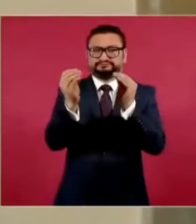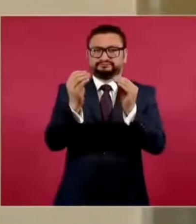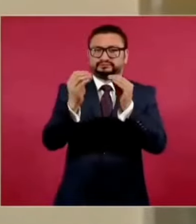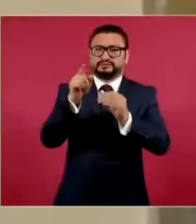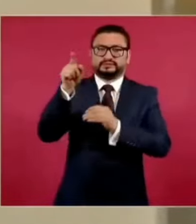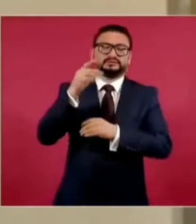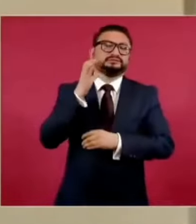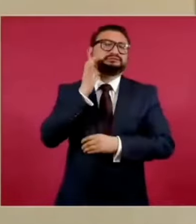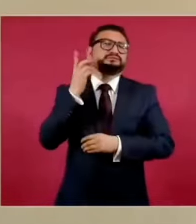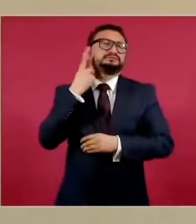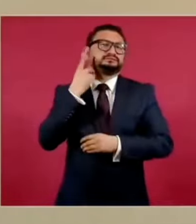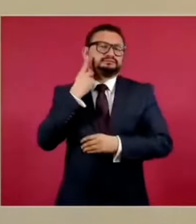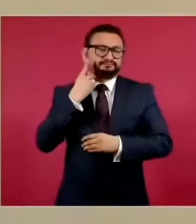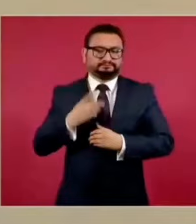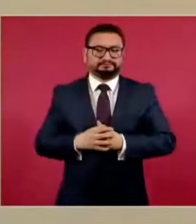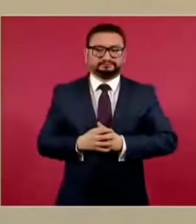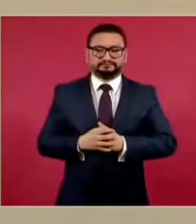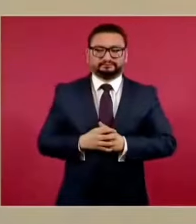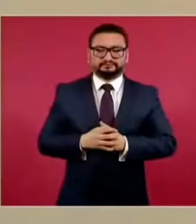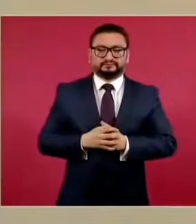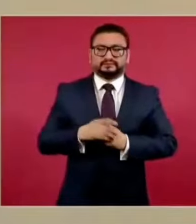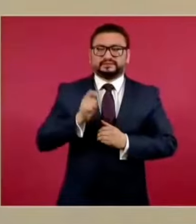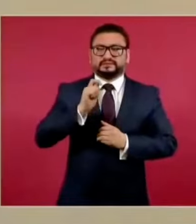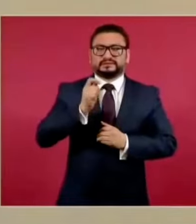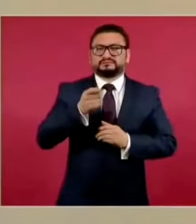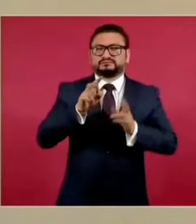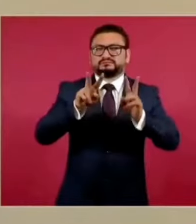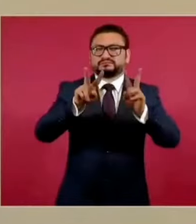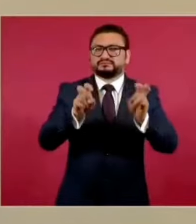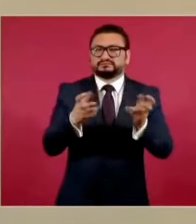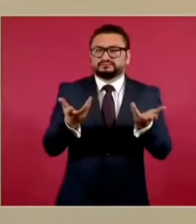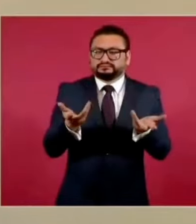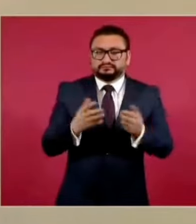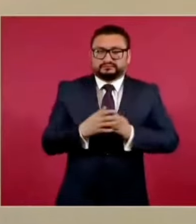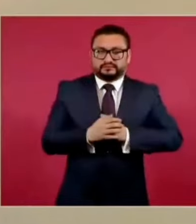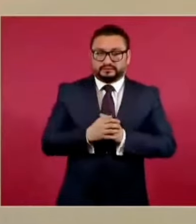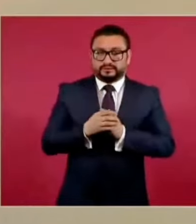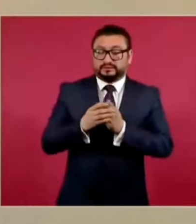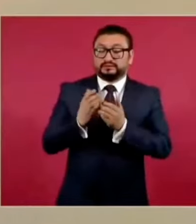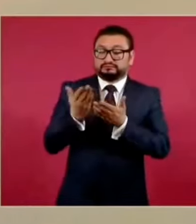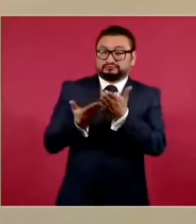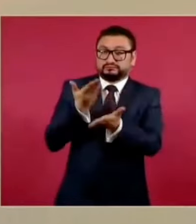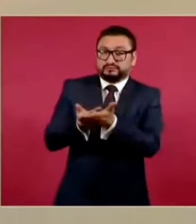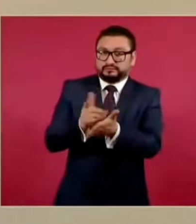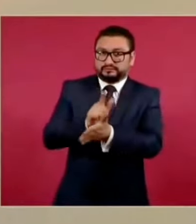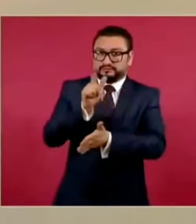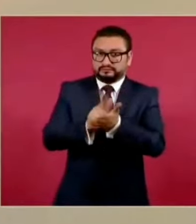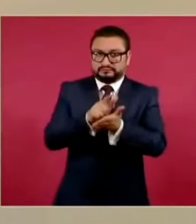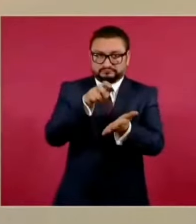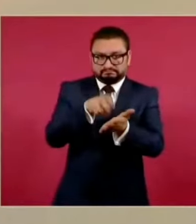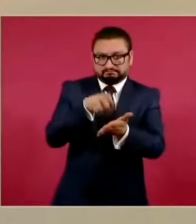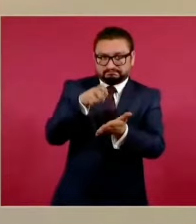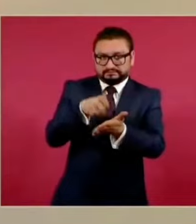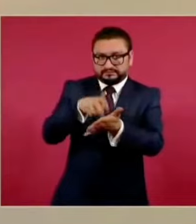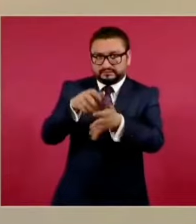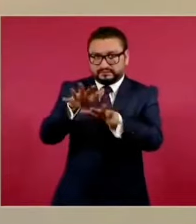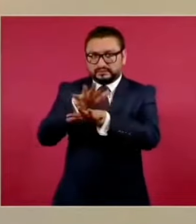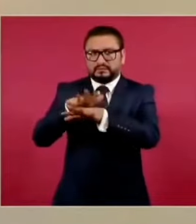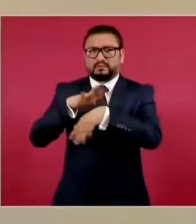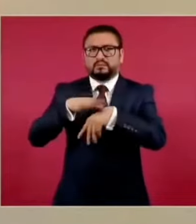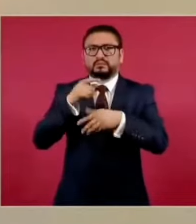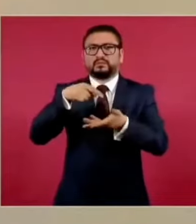la Cámara de Diputados. Tiene que ver con una reforma que responda al